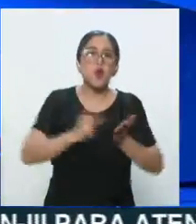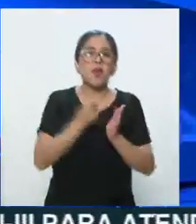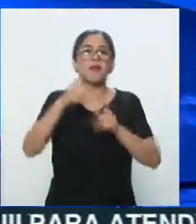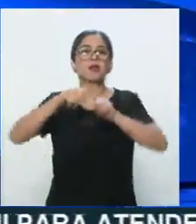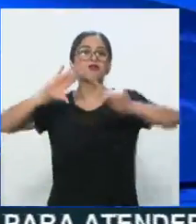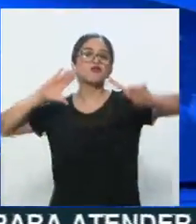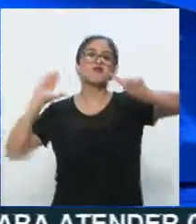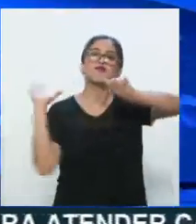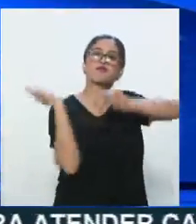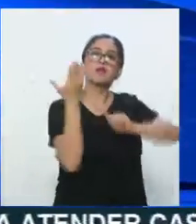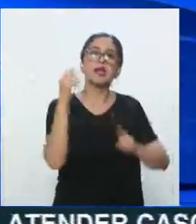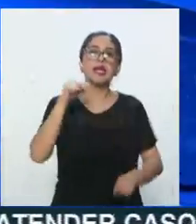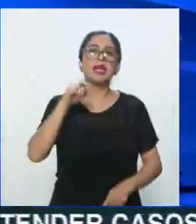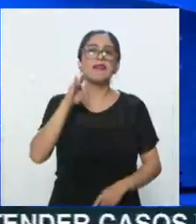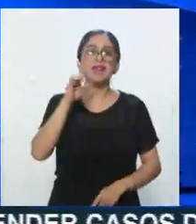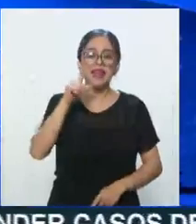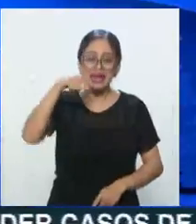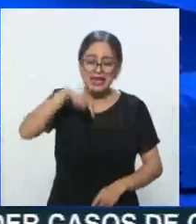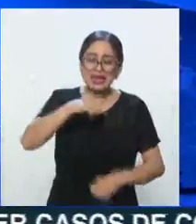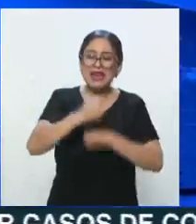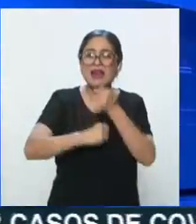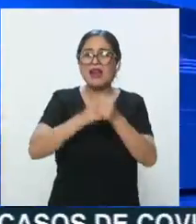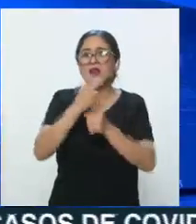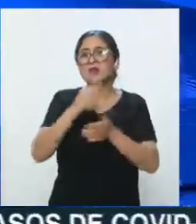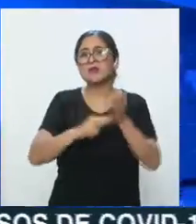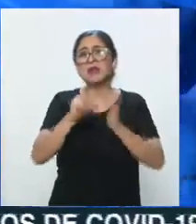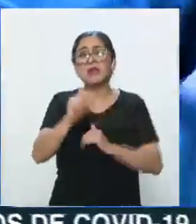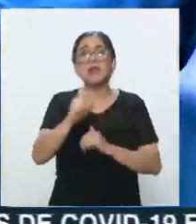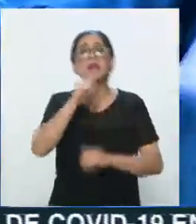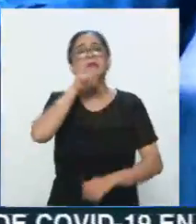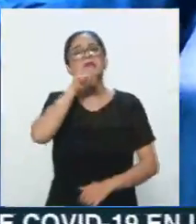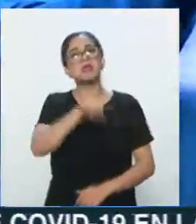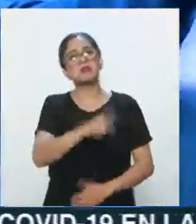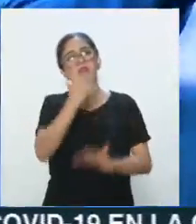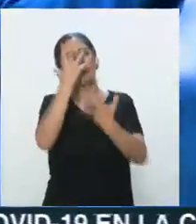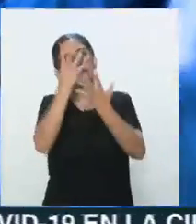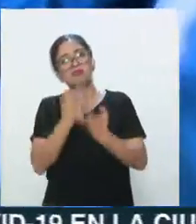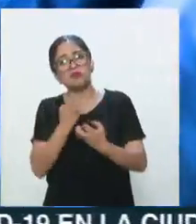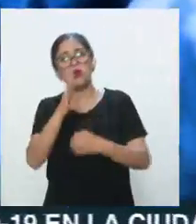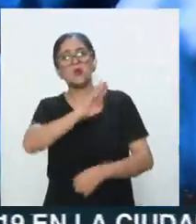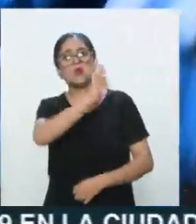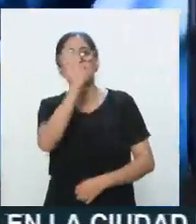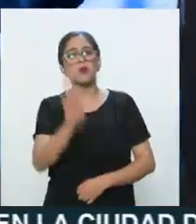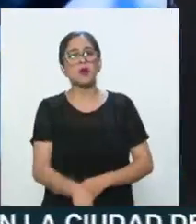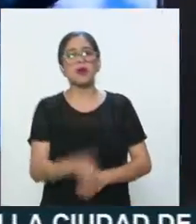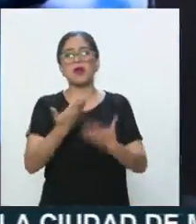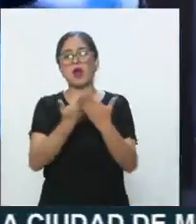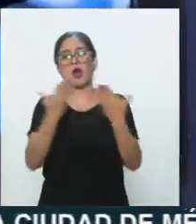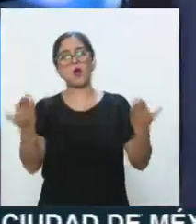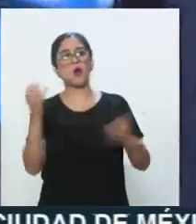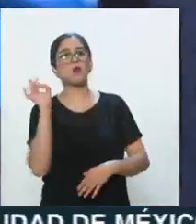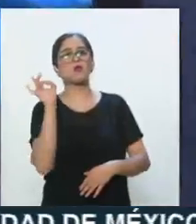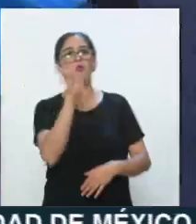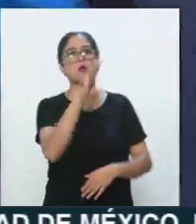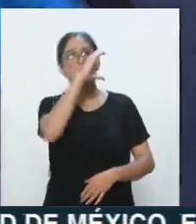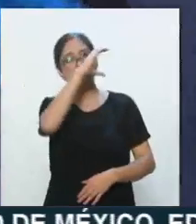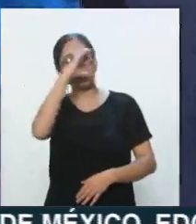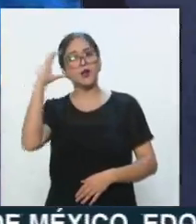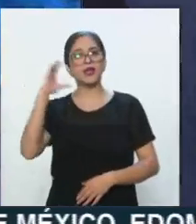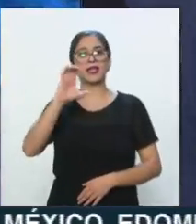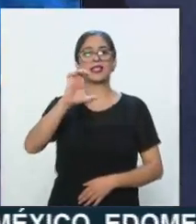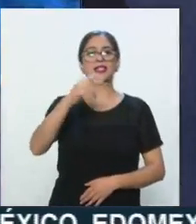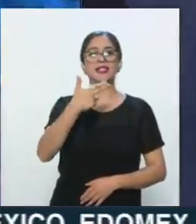al menos en este año, pero también de luto por la muerte. Y a eso le pido la instantánea de mi amigo, Charlie. Mi amigo